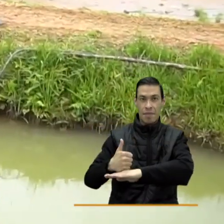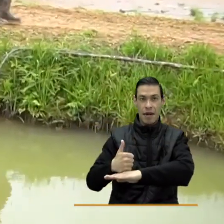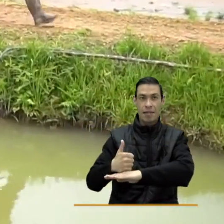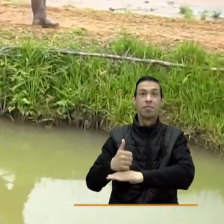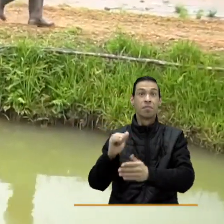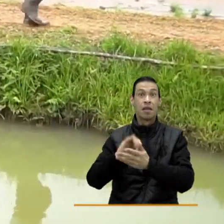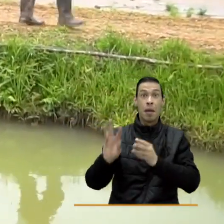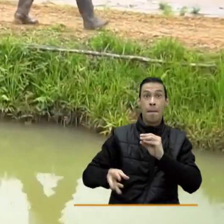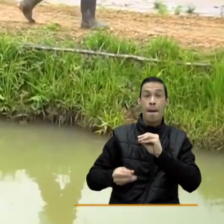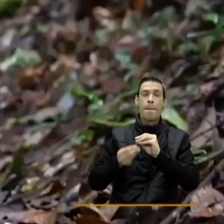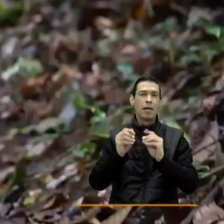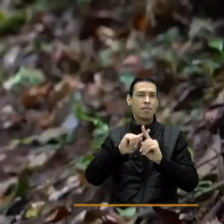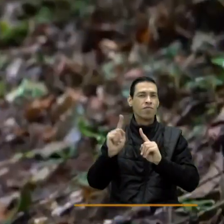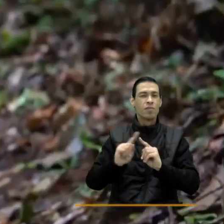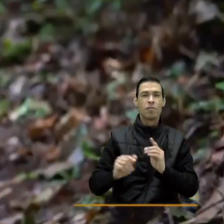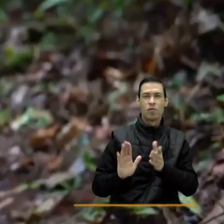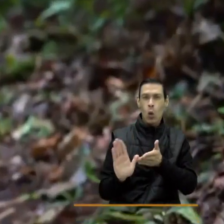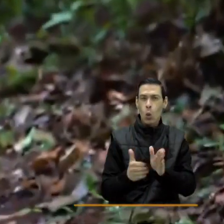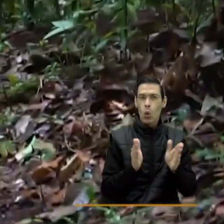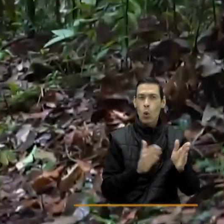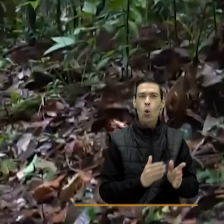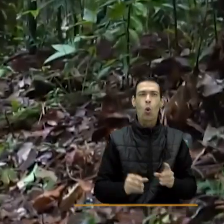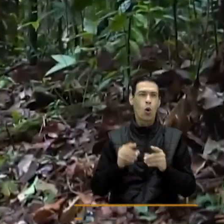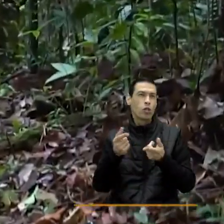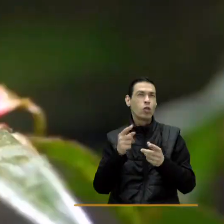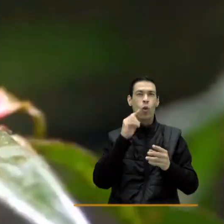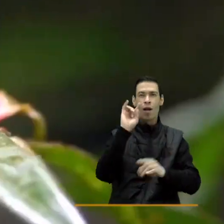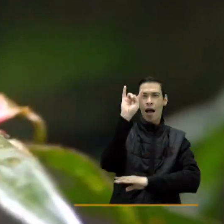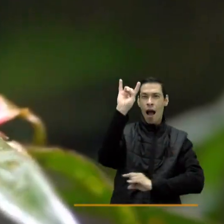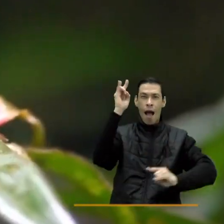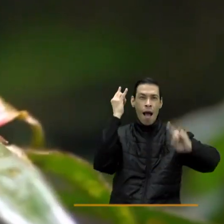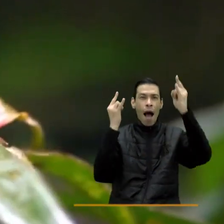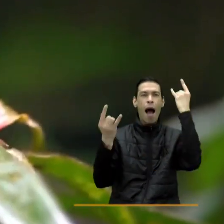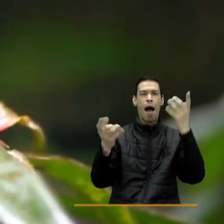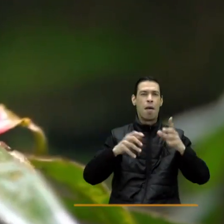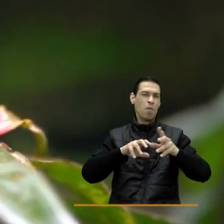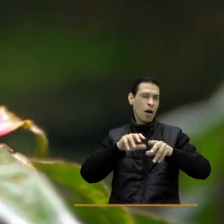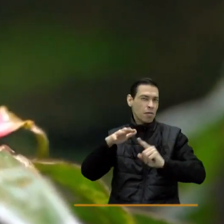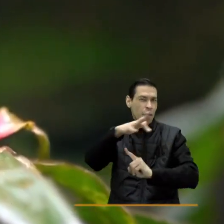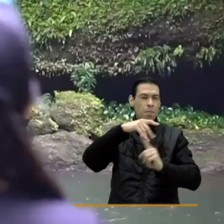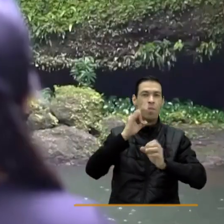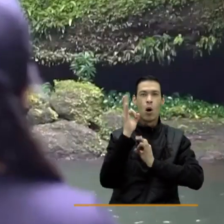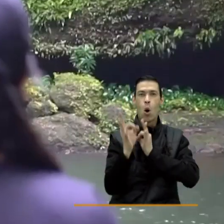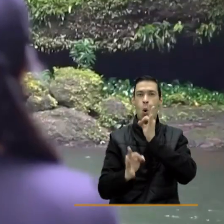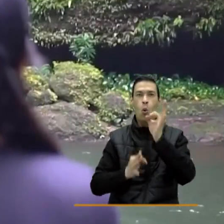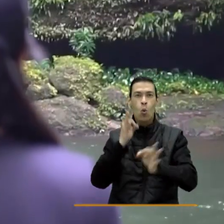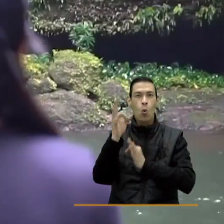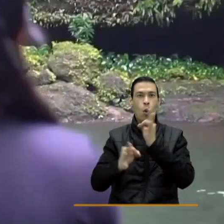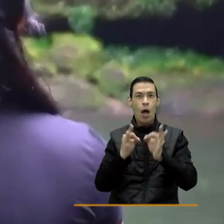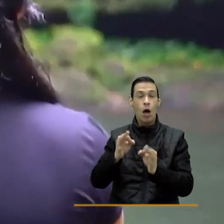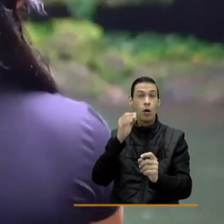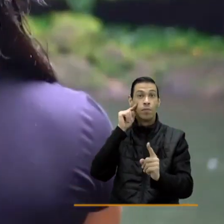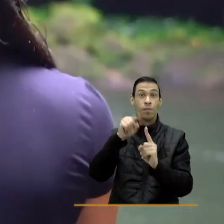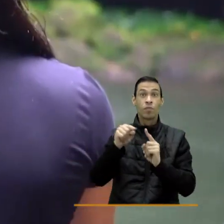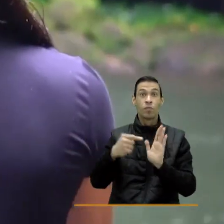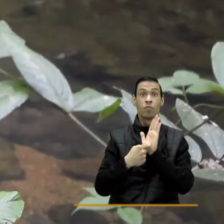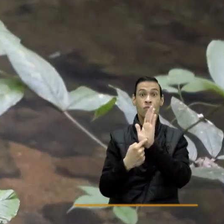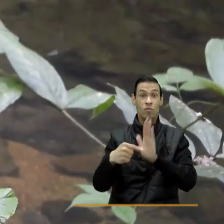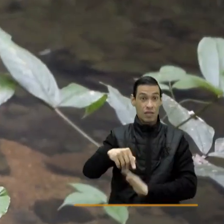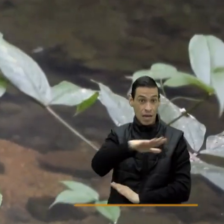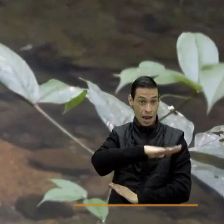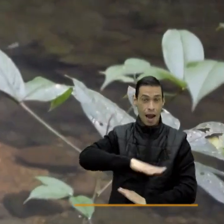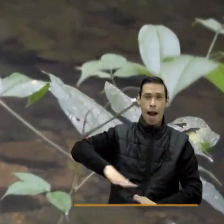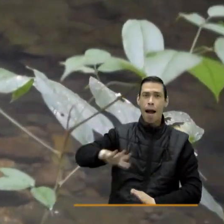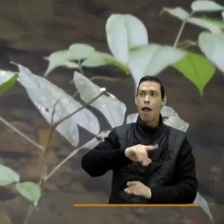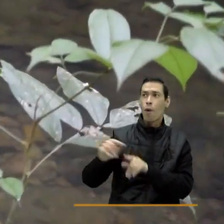complementando con programas ambientales y forestales para fortalecer a todo el sistema que hoy en día hace ver a la región